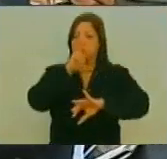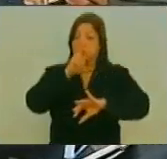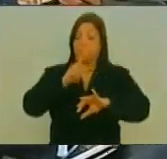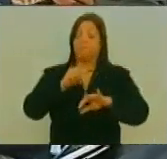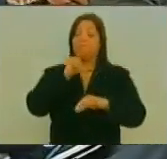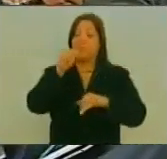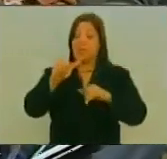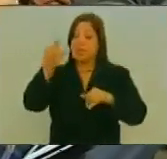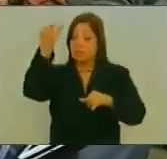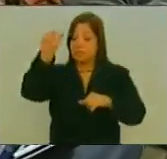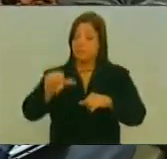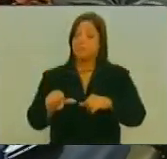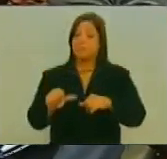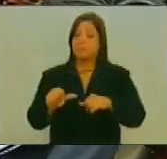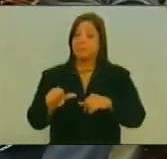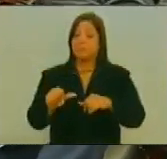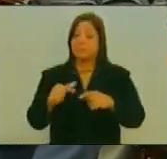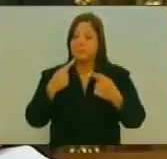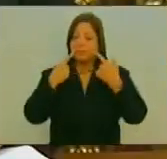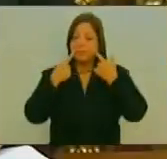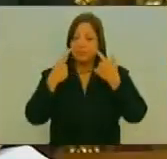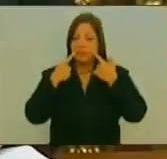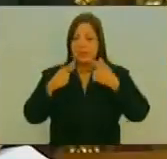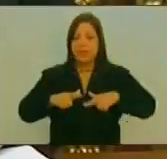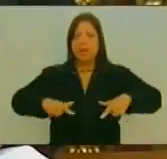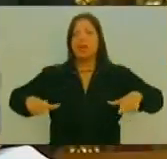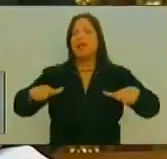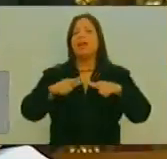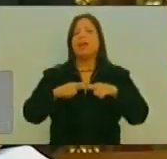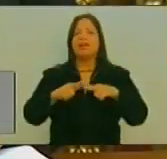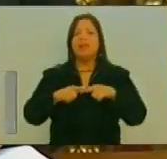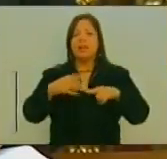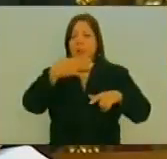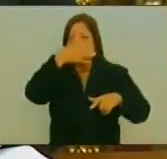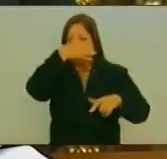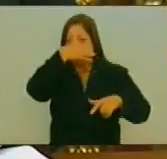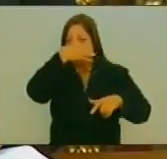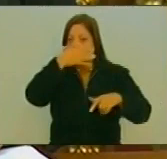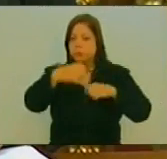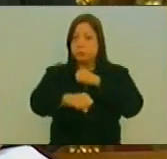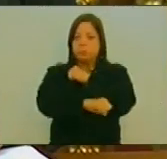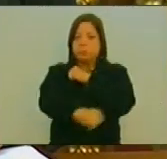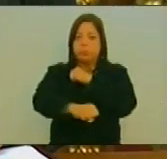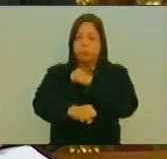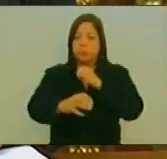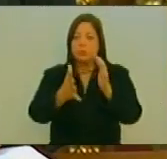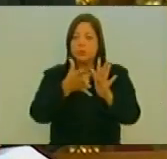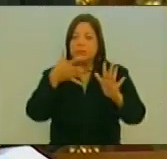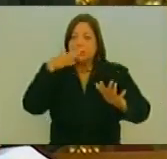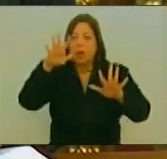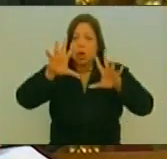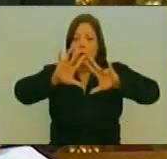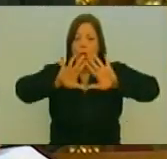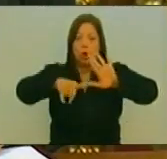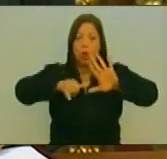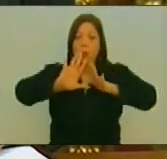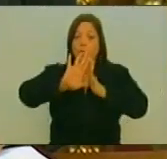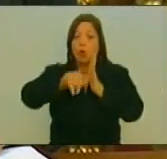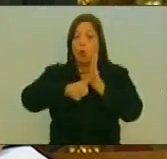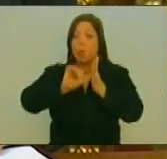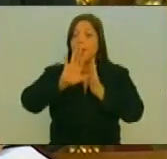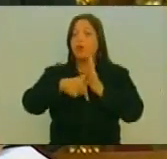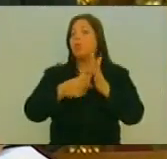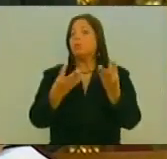arriba Erigiéndose este espacio en un cartel De alto calibre para la Comisión de Delitos Propios